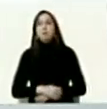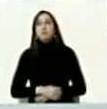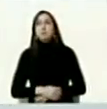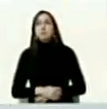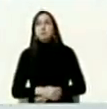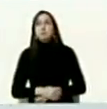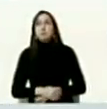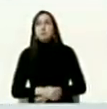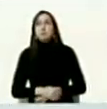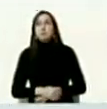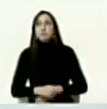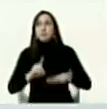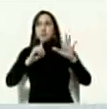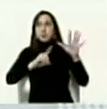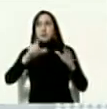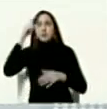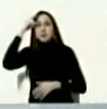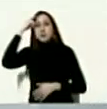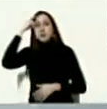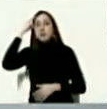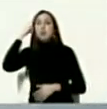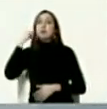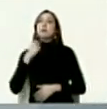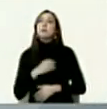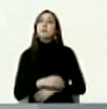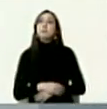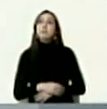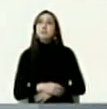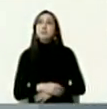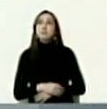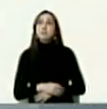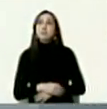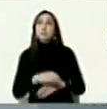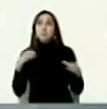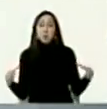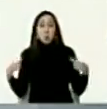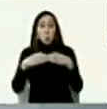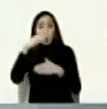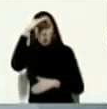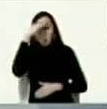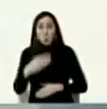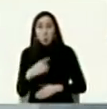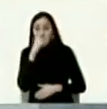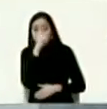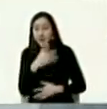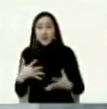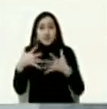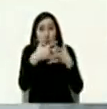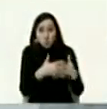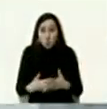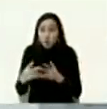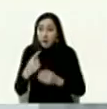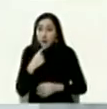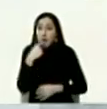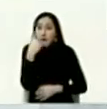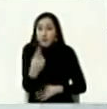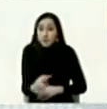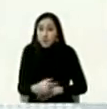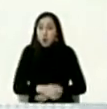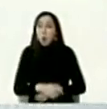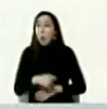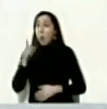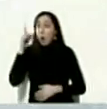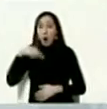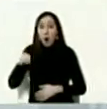hace 6 días el presidente perdón la inteligencia de Estados Unidos dijo que para que los talibanes tomaran